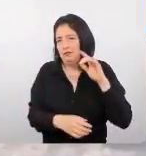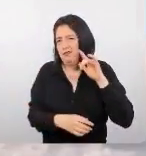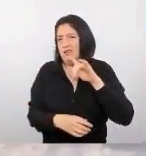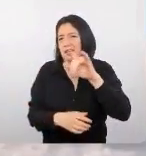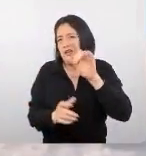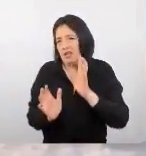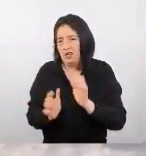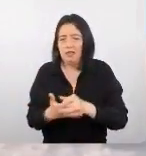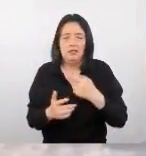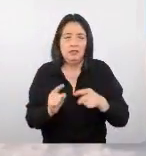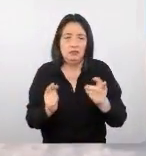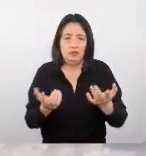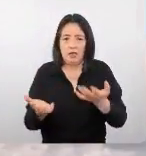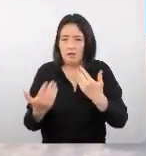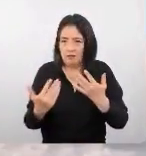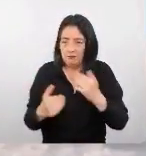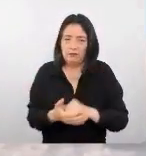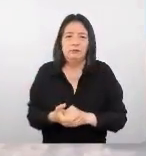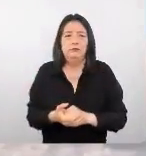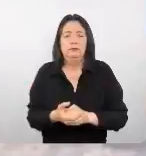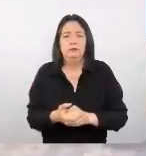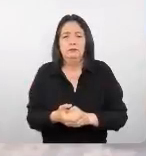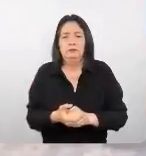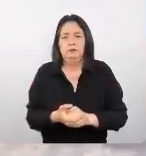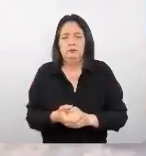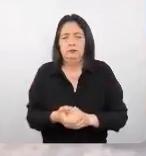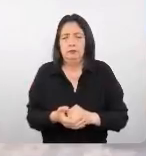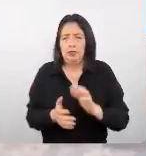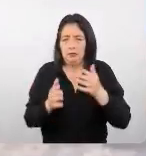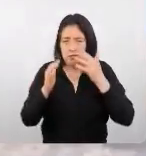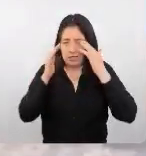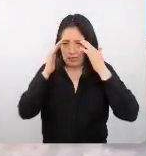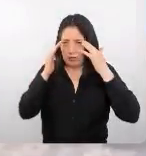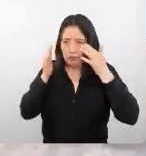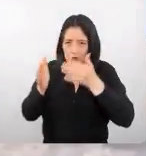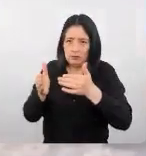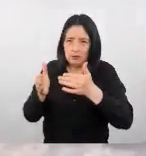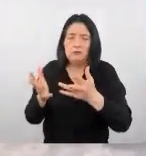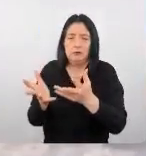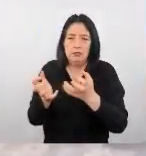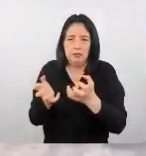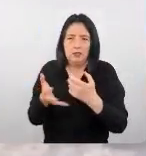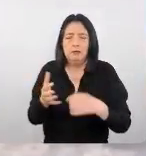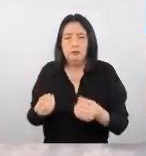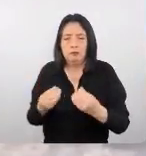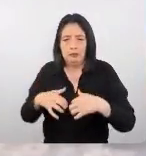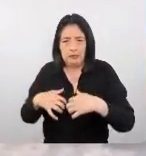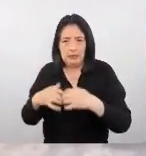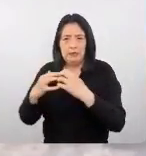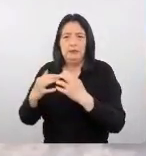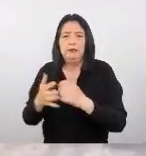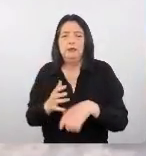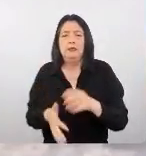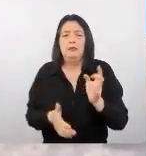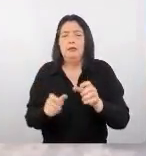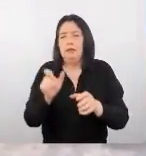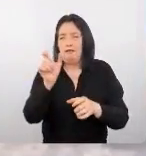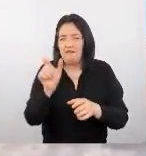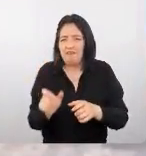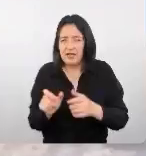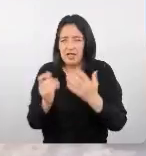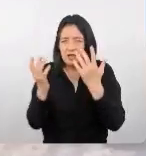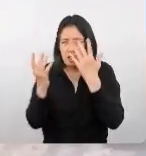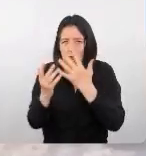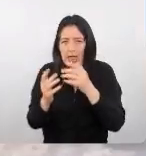Ok, entonces estamos hablando centrémonos porque queremos ver la reactivación en las barras más oscuras, en la